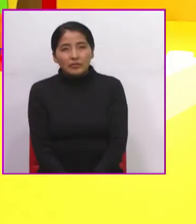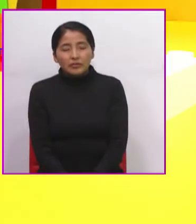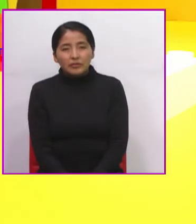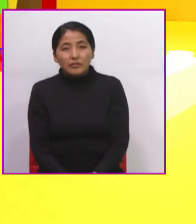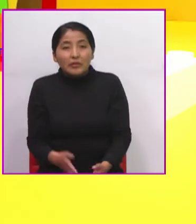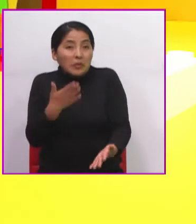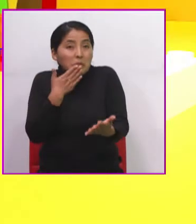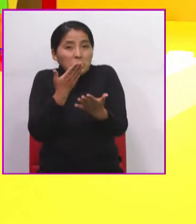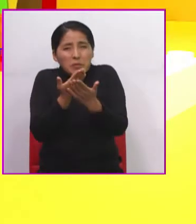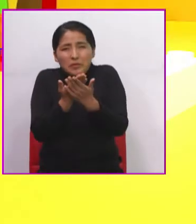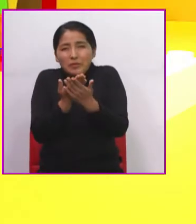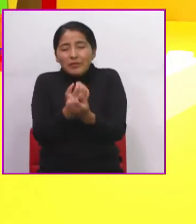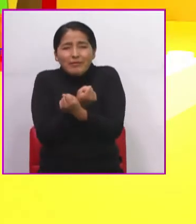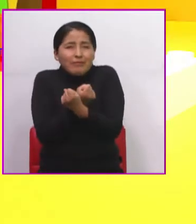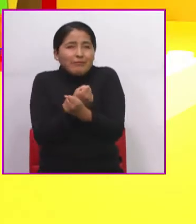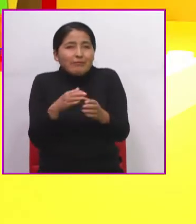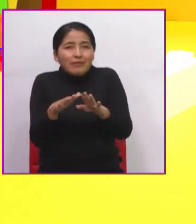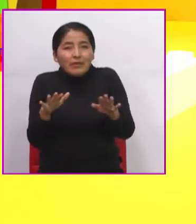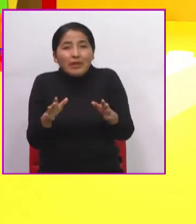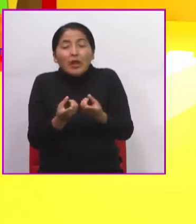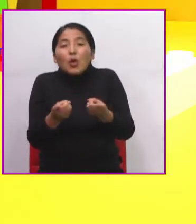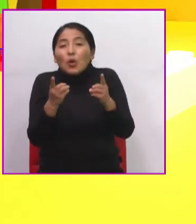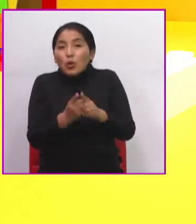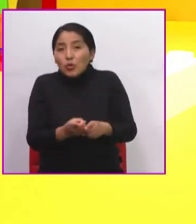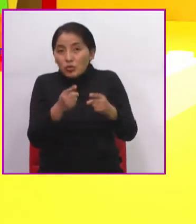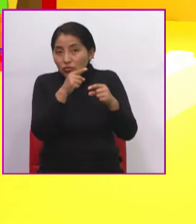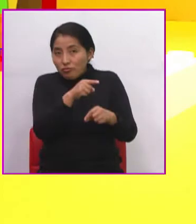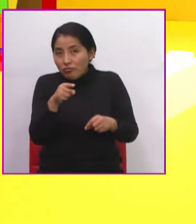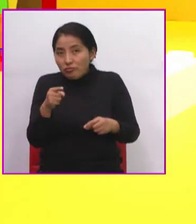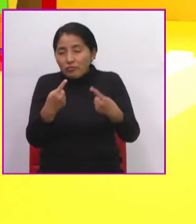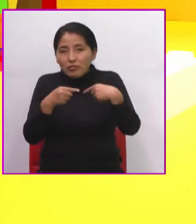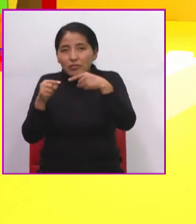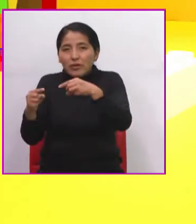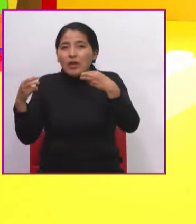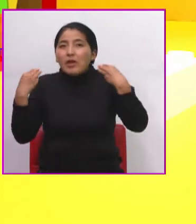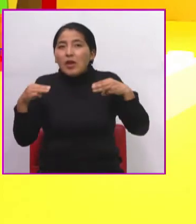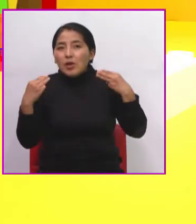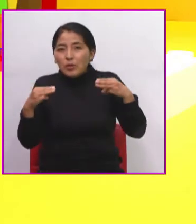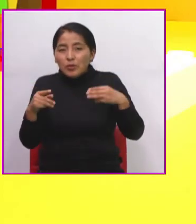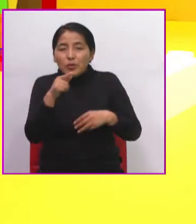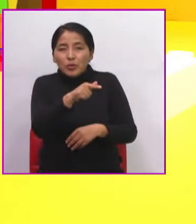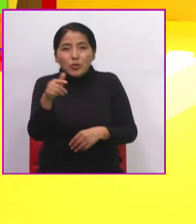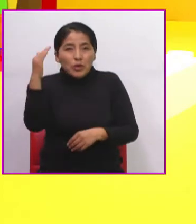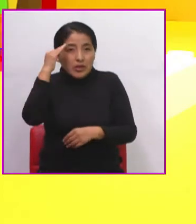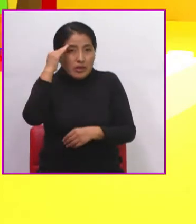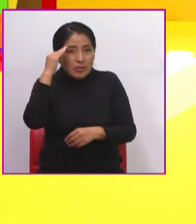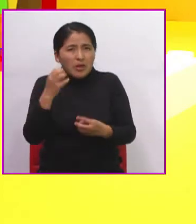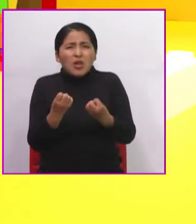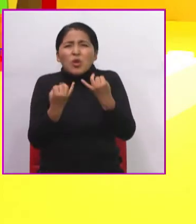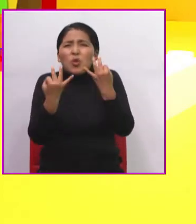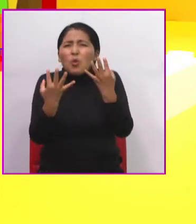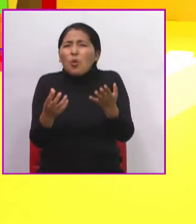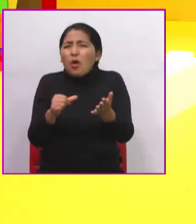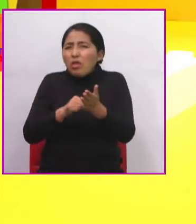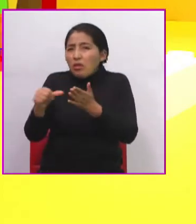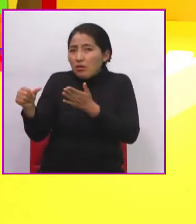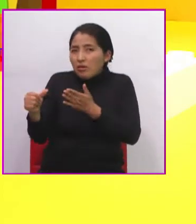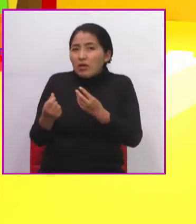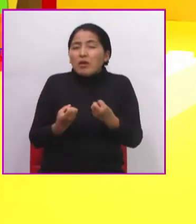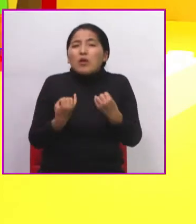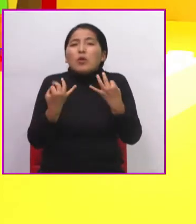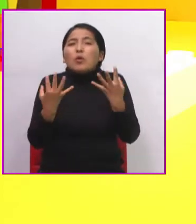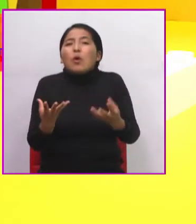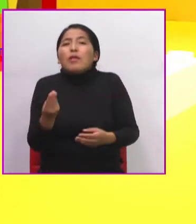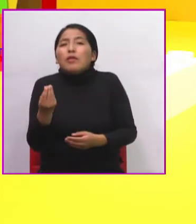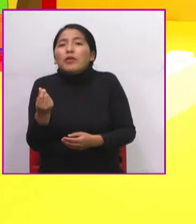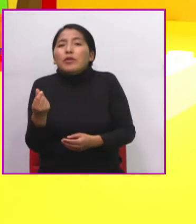Muy bien, queridos niños. Entonces, cuando vayamos al mercado, ya vamos a saber cuánto de dinero vamos a pagar y cuánto de dinero también nos tienen